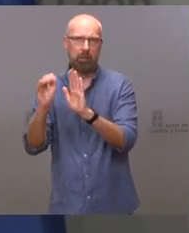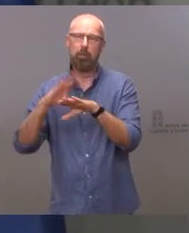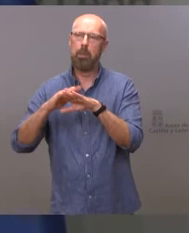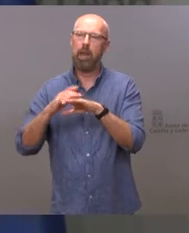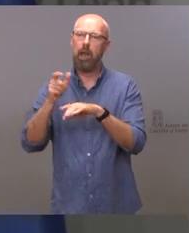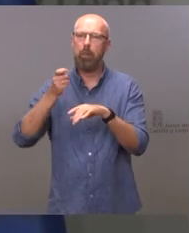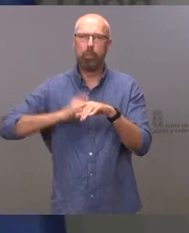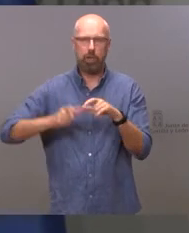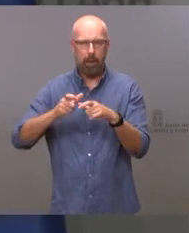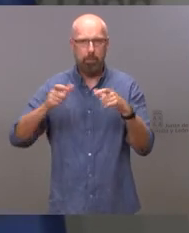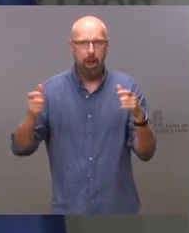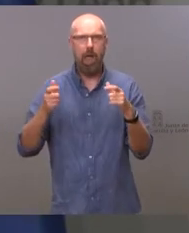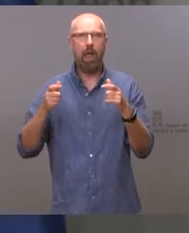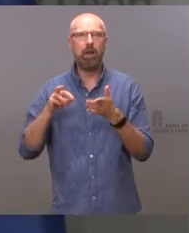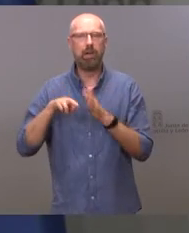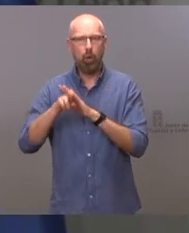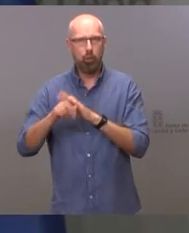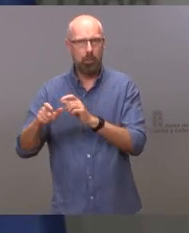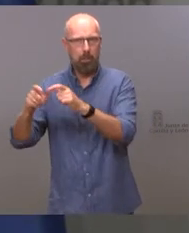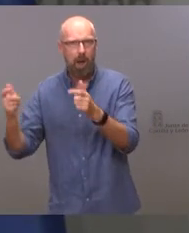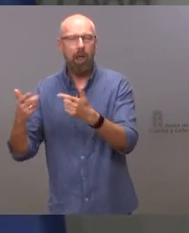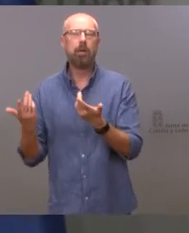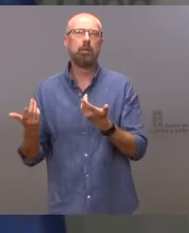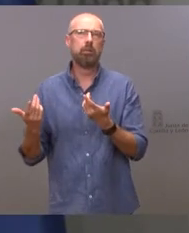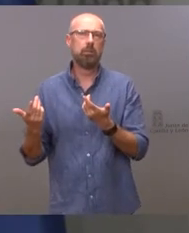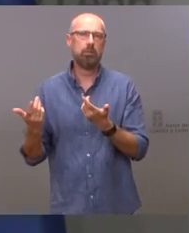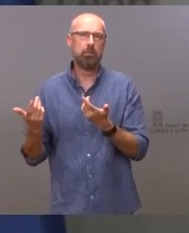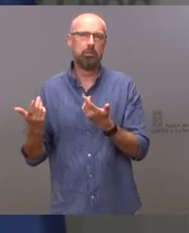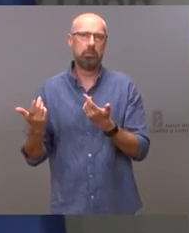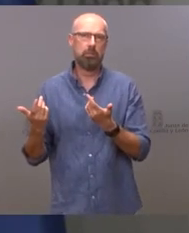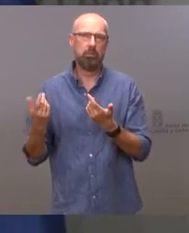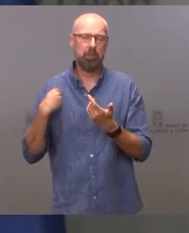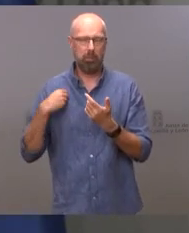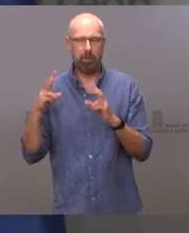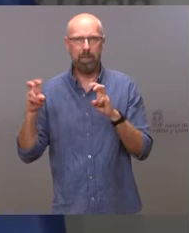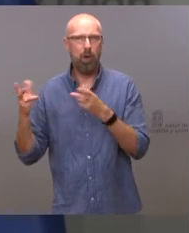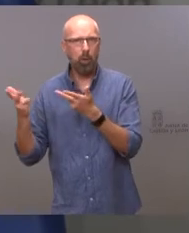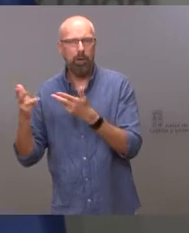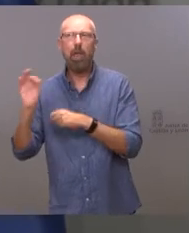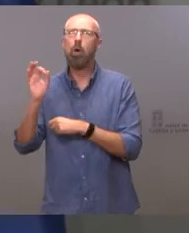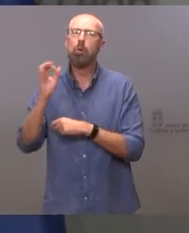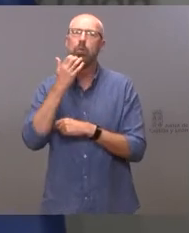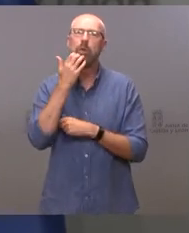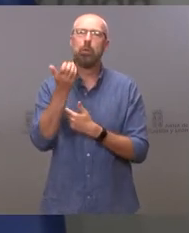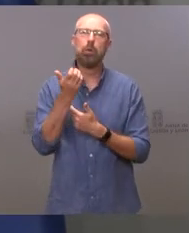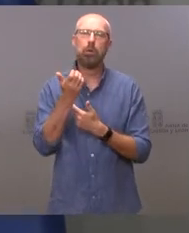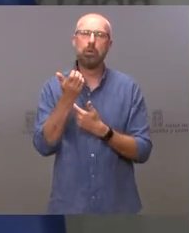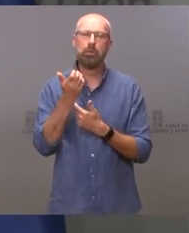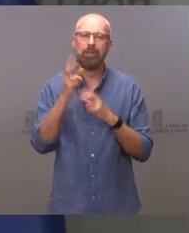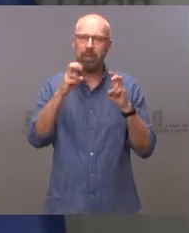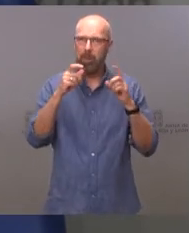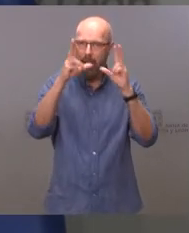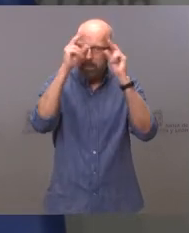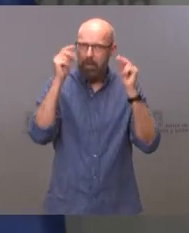personal, de incrementos de dotación en urgencias de incremento del papel de la enfermería